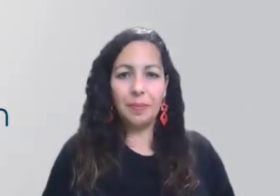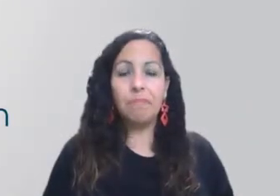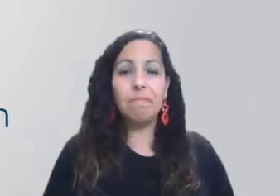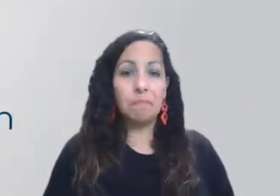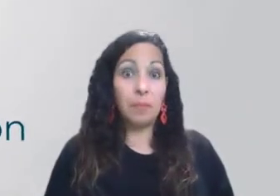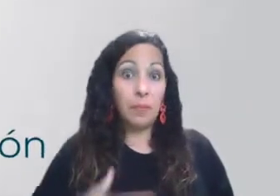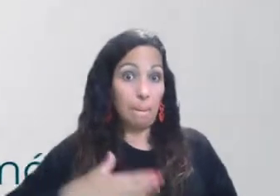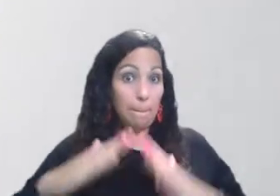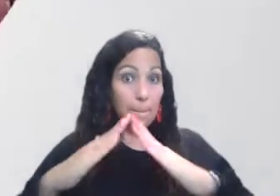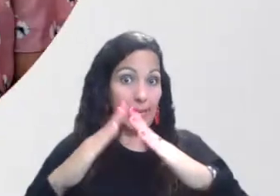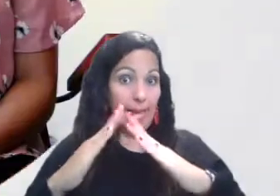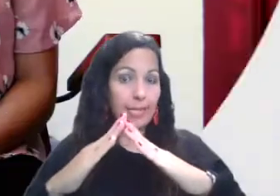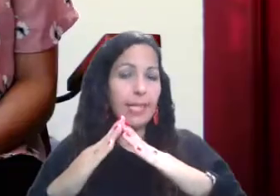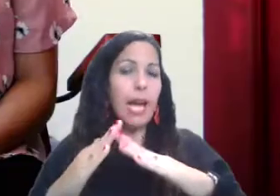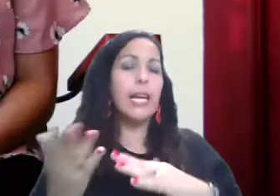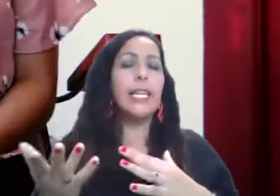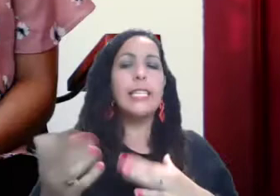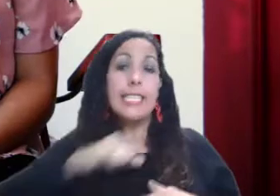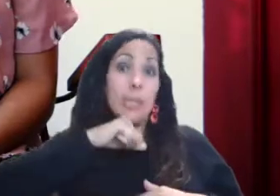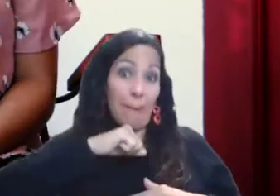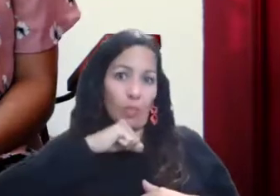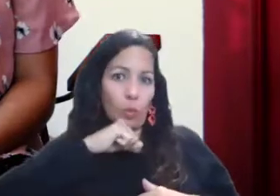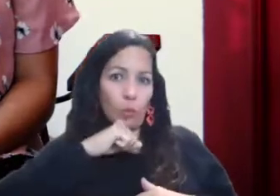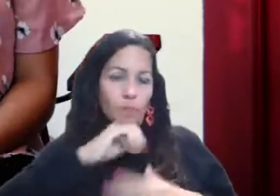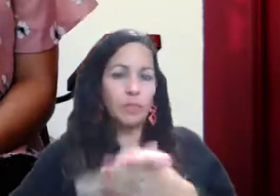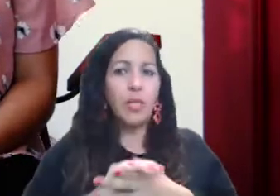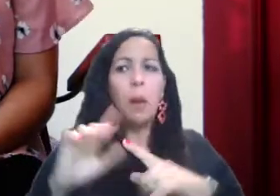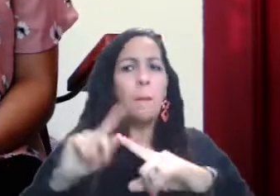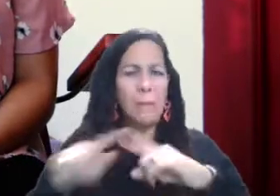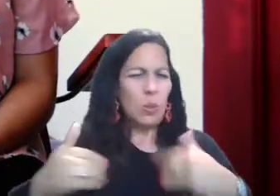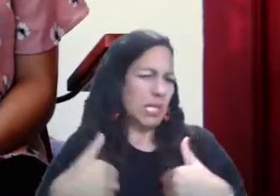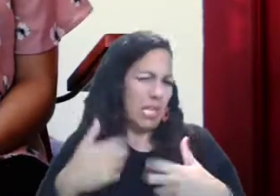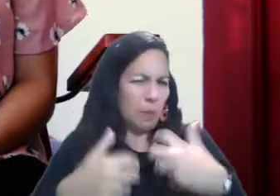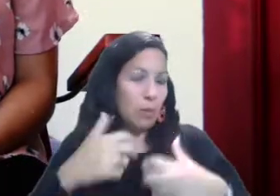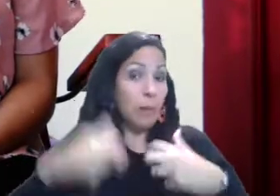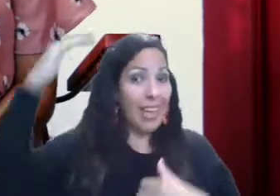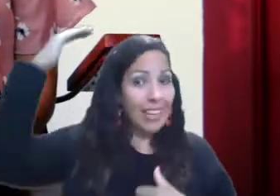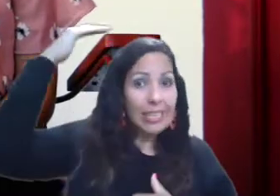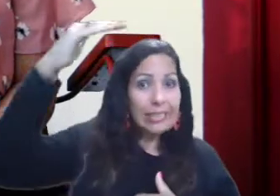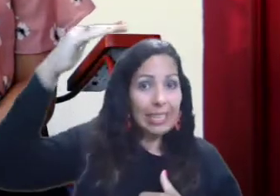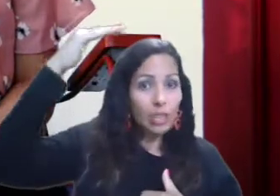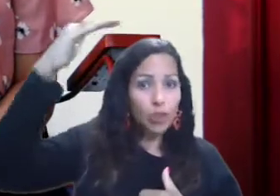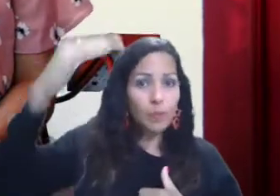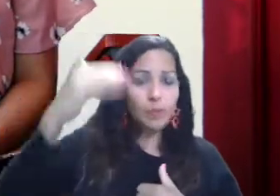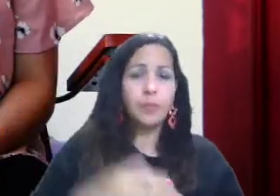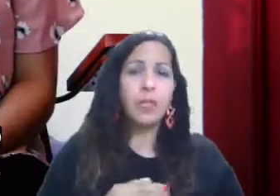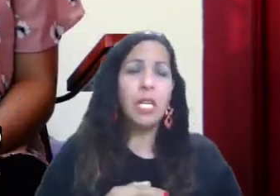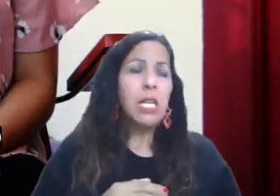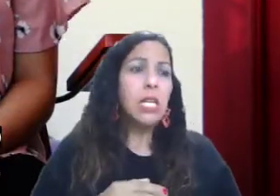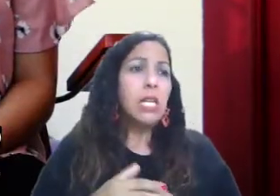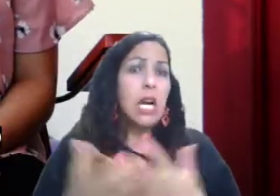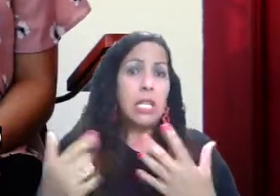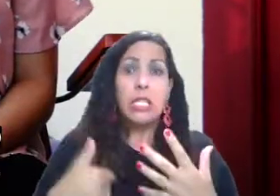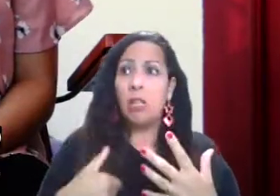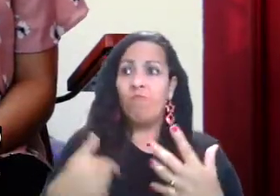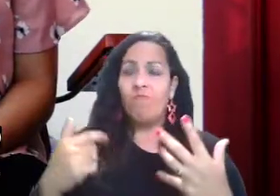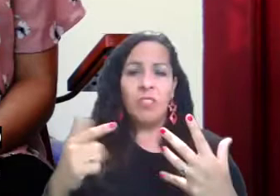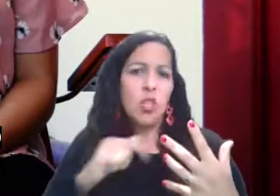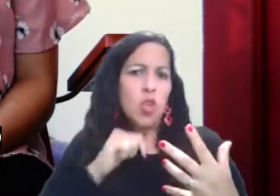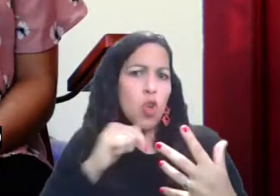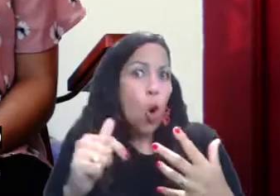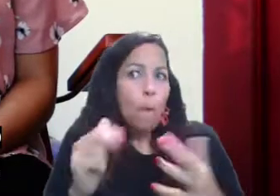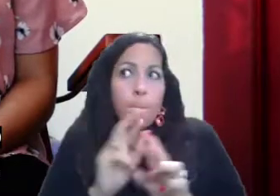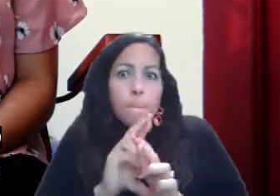Bueno, mi casa es de cemento, pero ya tenía problemas con el techo. Así que la preparación no fue